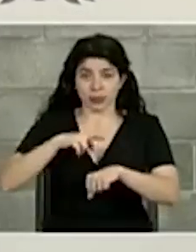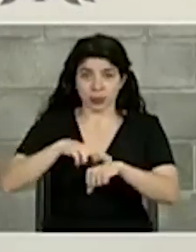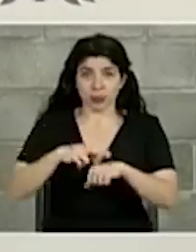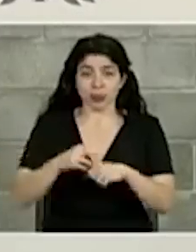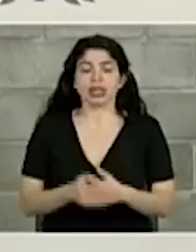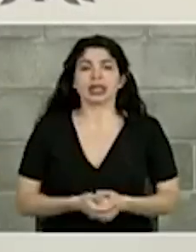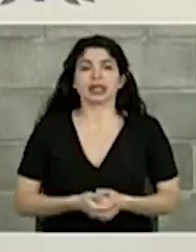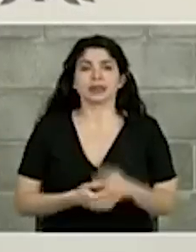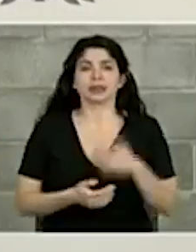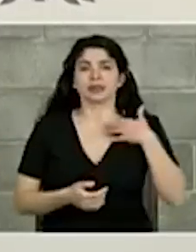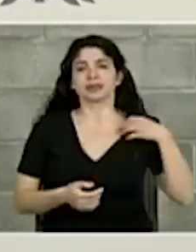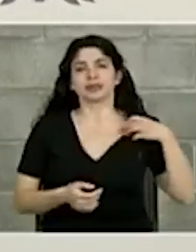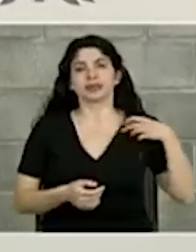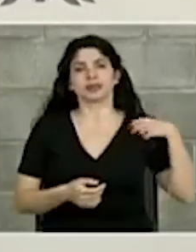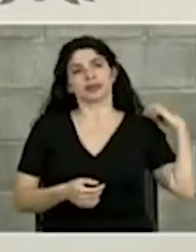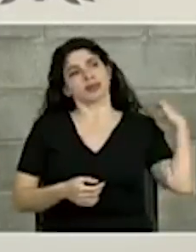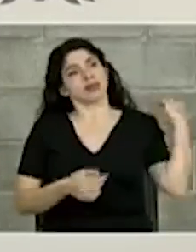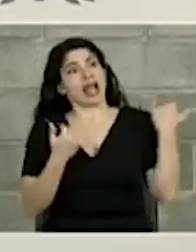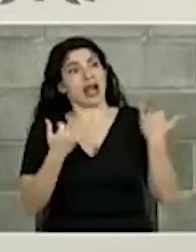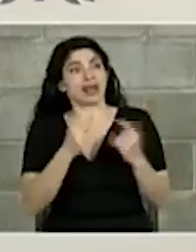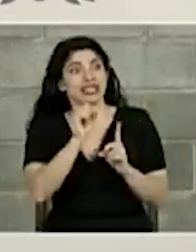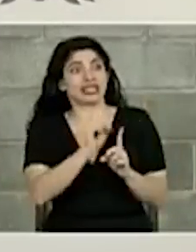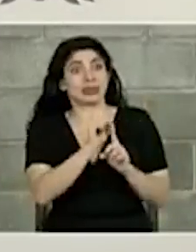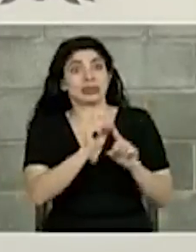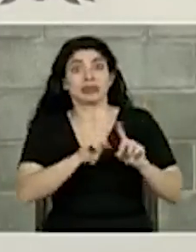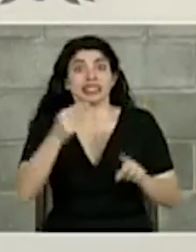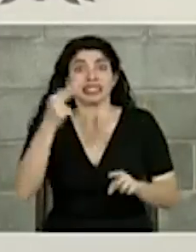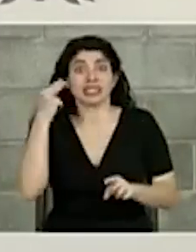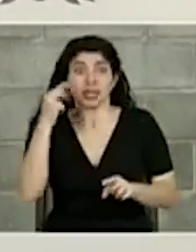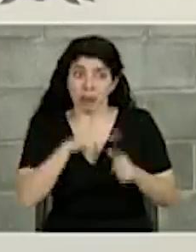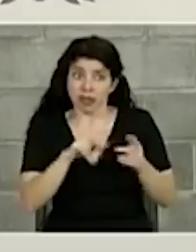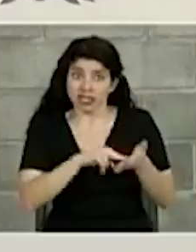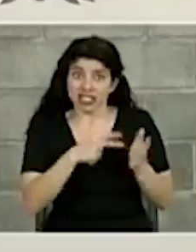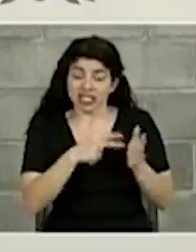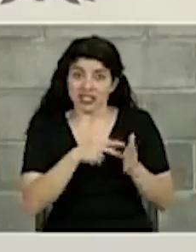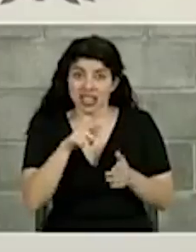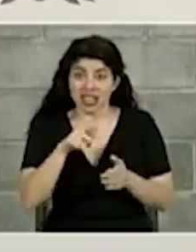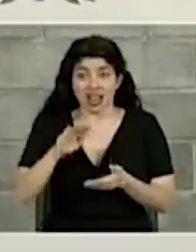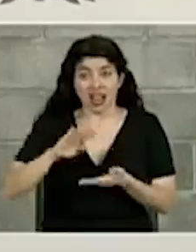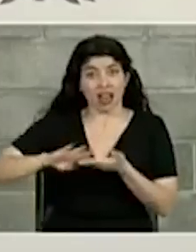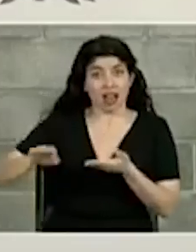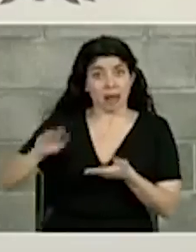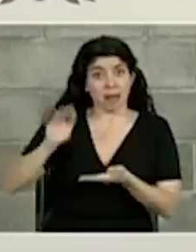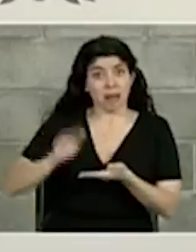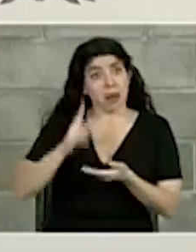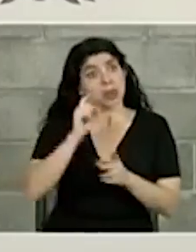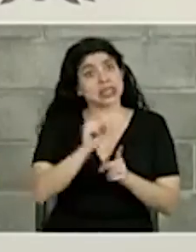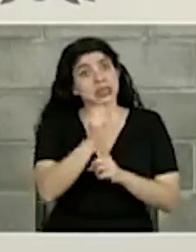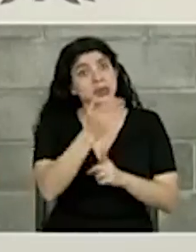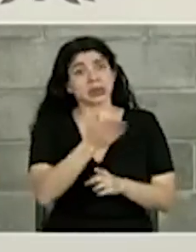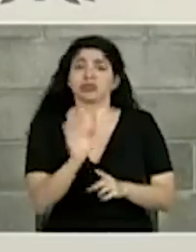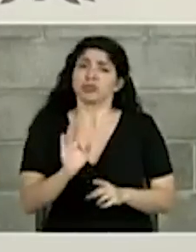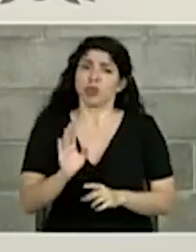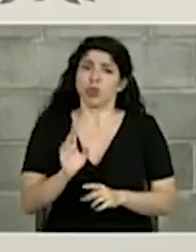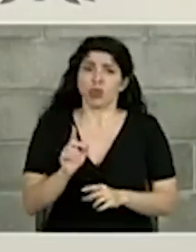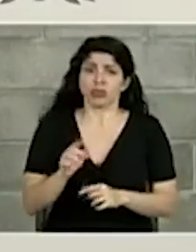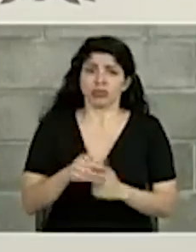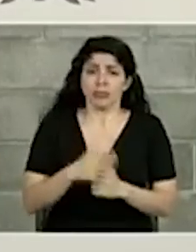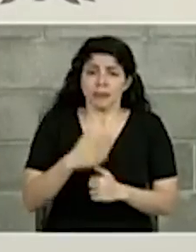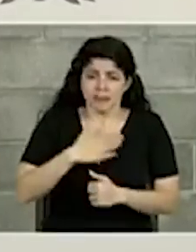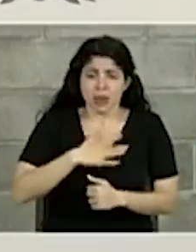de una situación histórica, pero que por eso no hace que hoy debamos hacer menos. Y mi compromiso